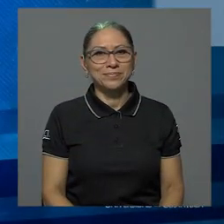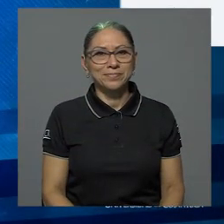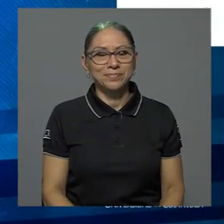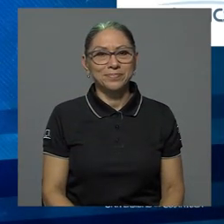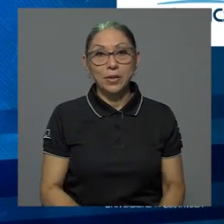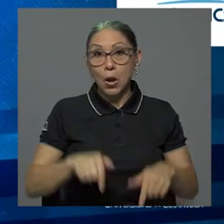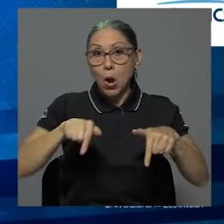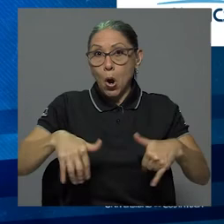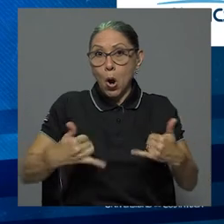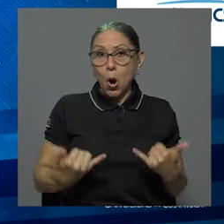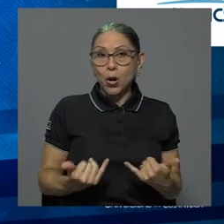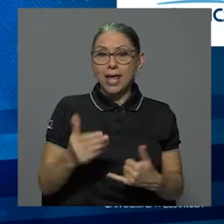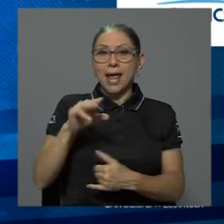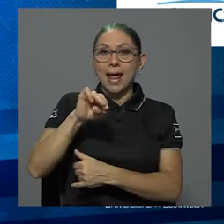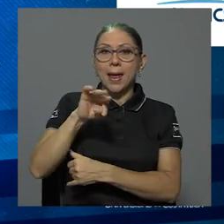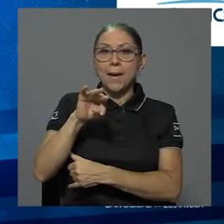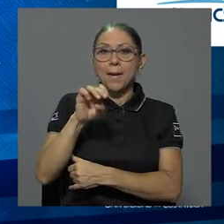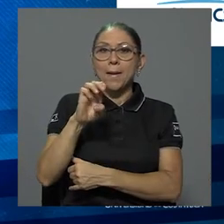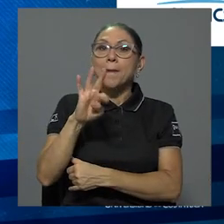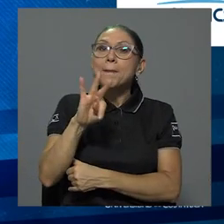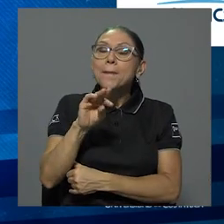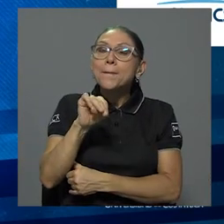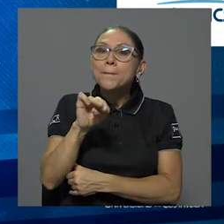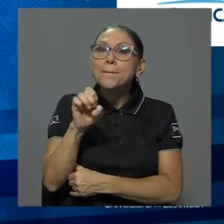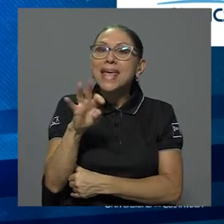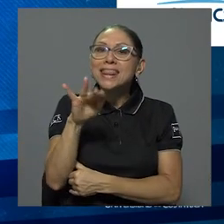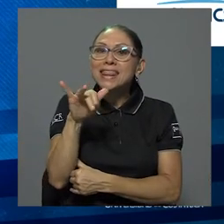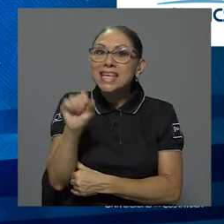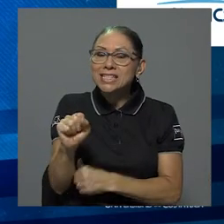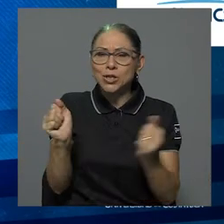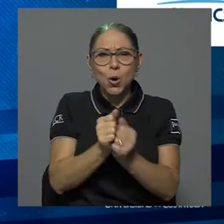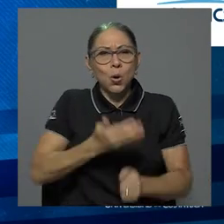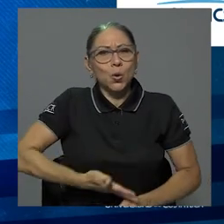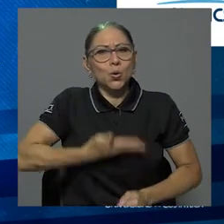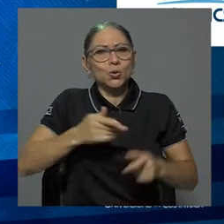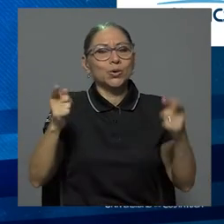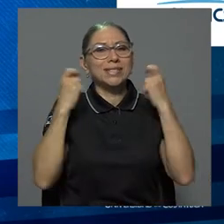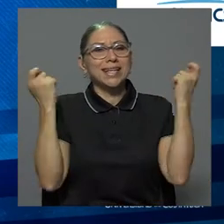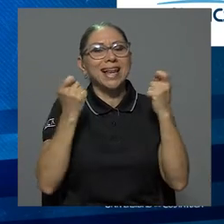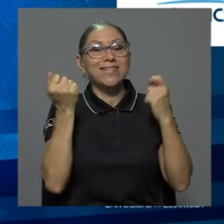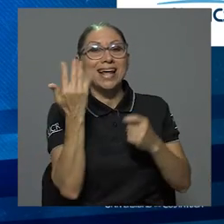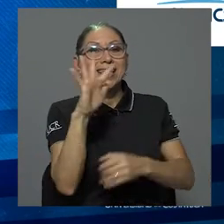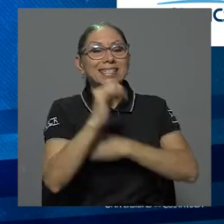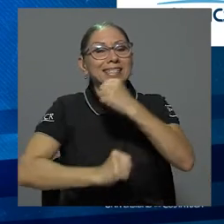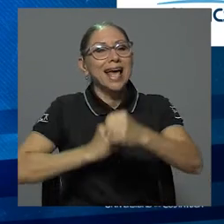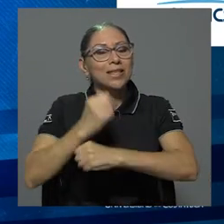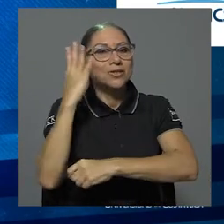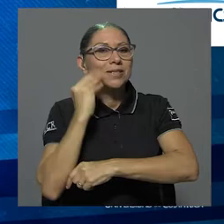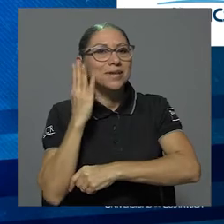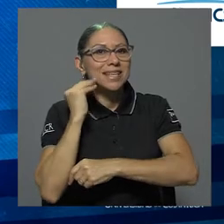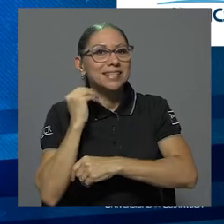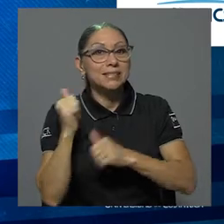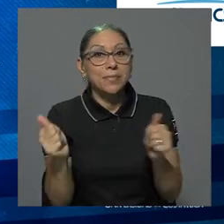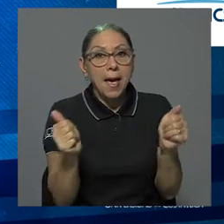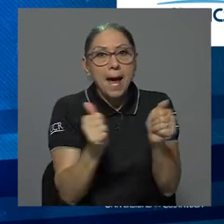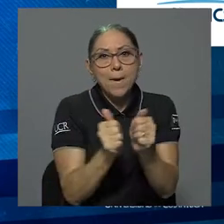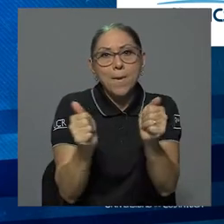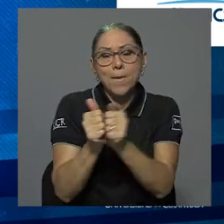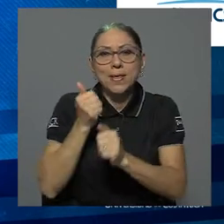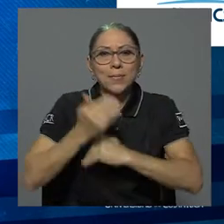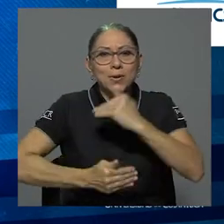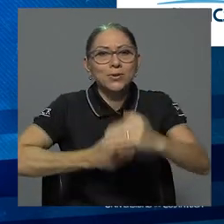Hoy, METIC celebra con orgullo 15 años de compartir experiencias y acompañar los procesos de